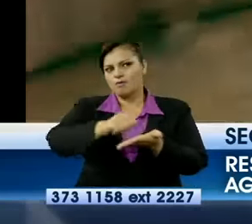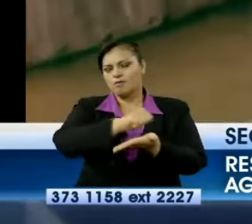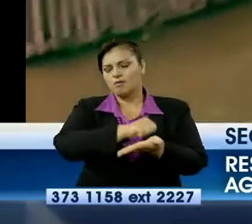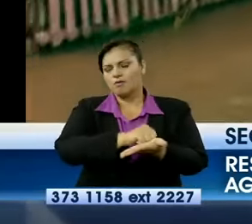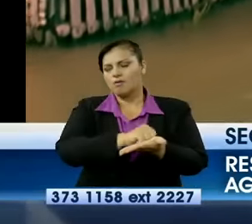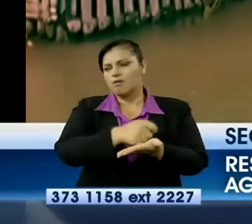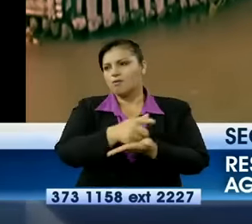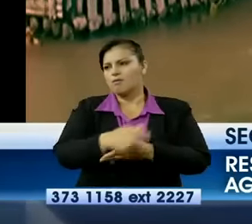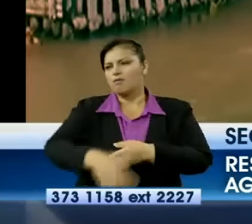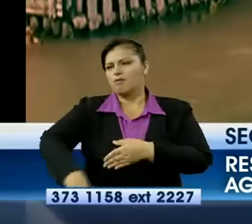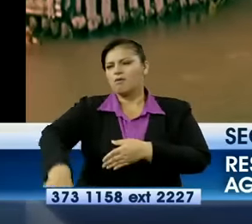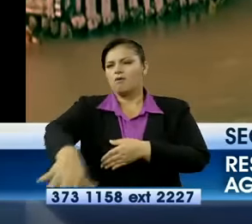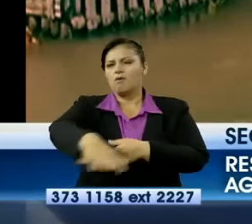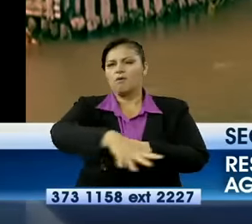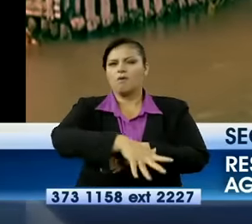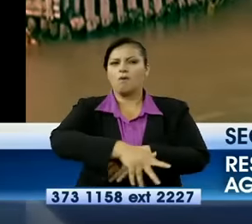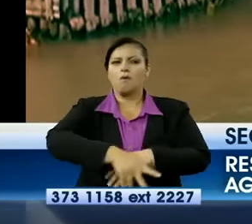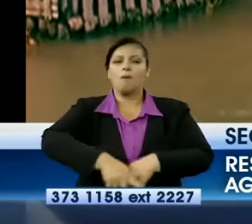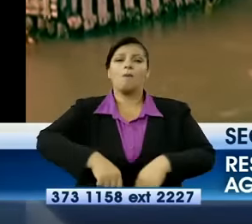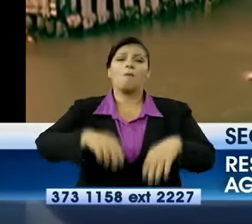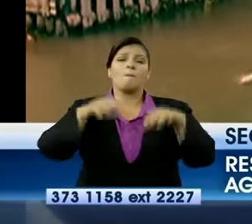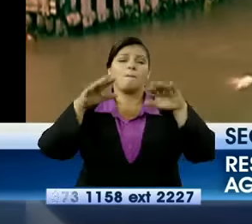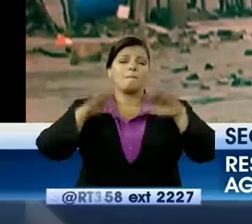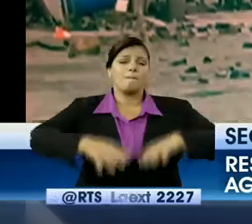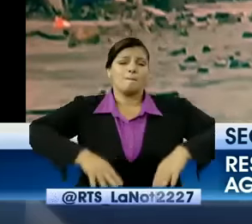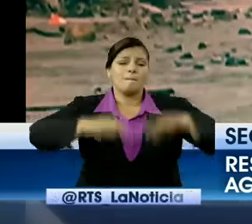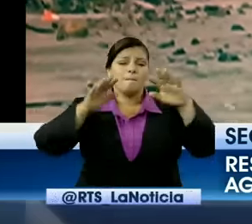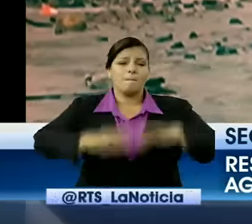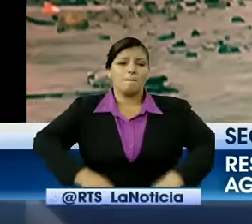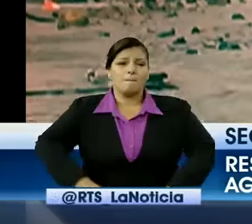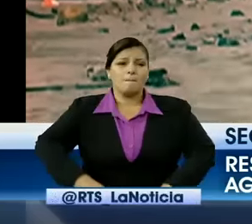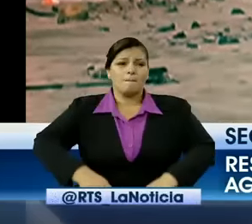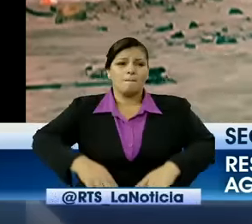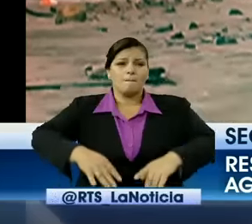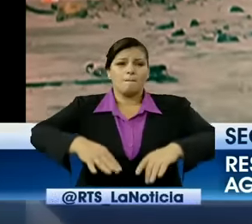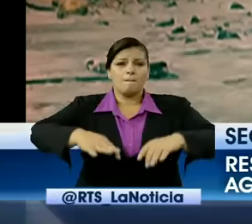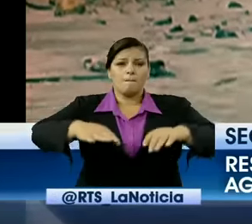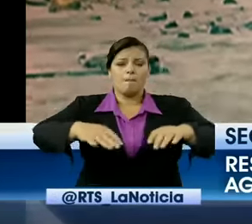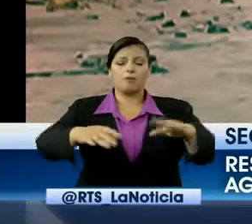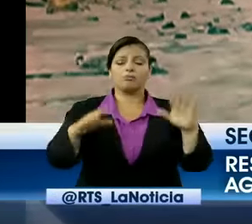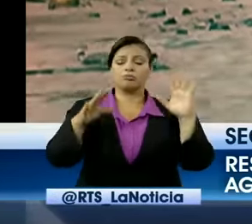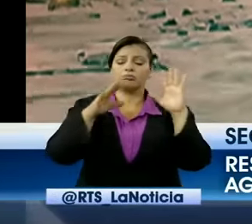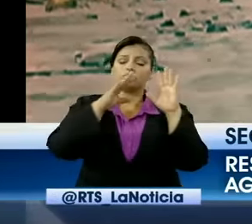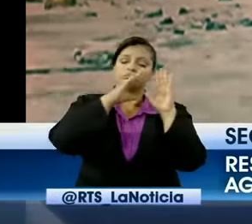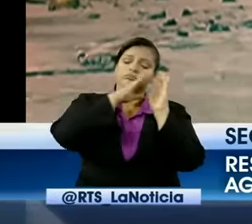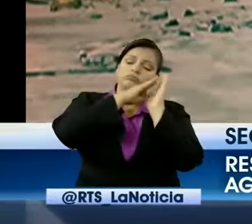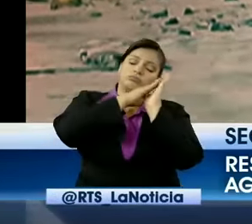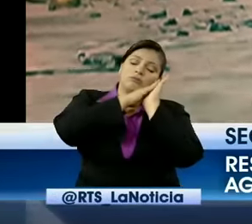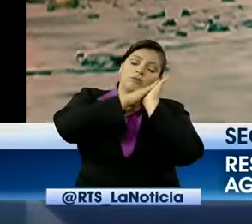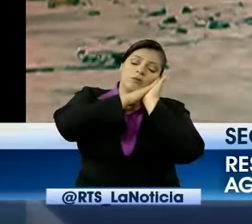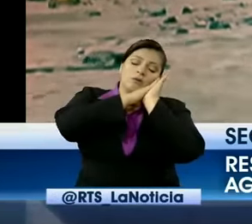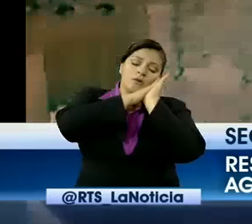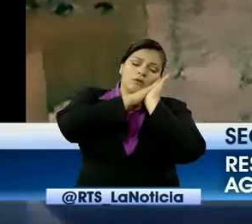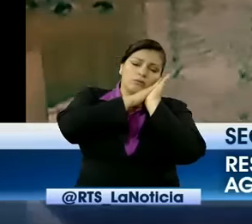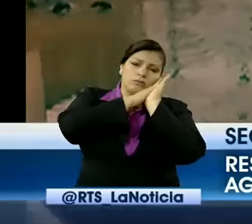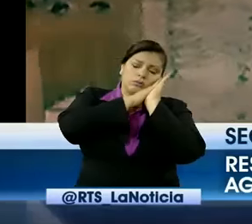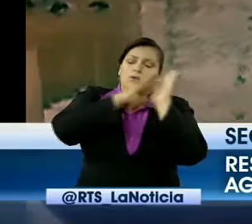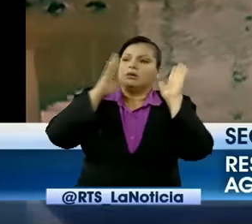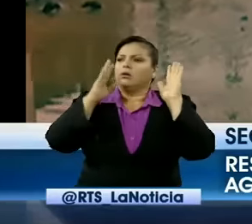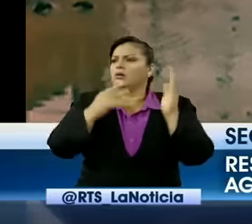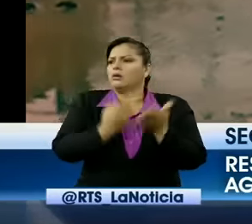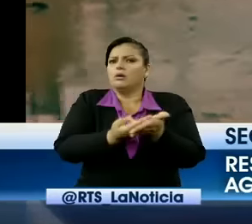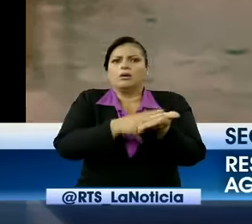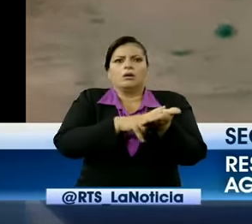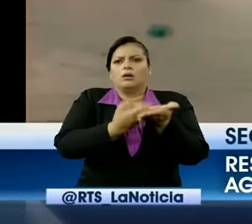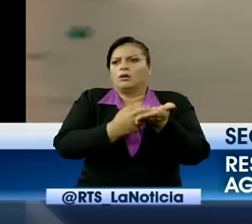bien que deberán dormir con un ojo abierto. El invierno está empezando con fuerza y zanjas, así como